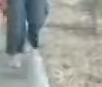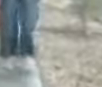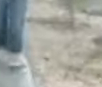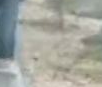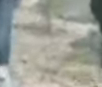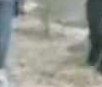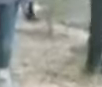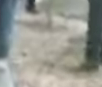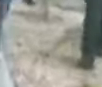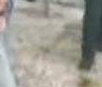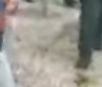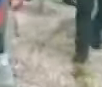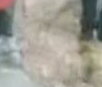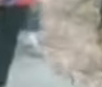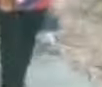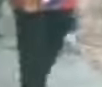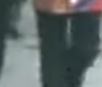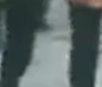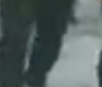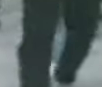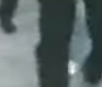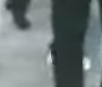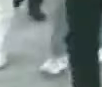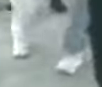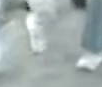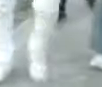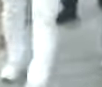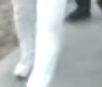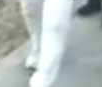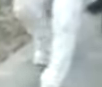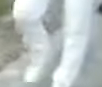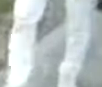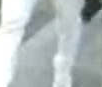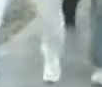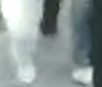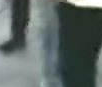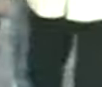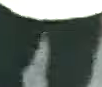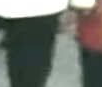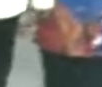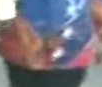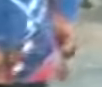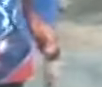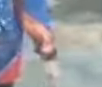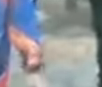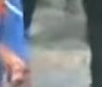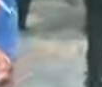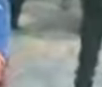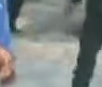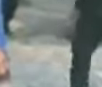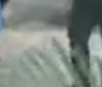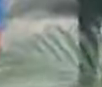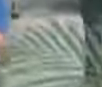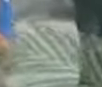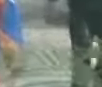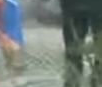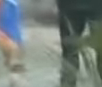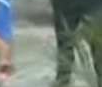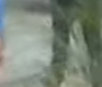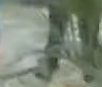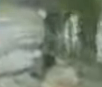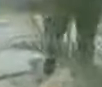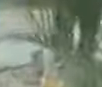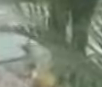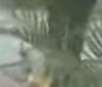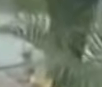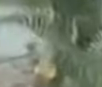doctora Cilia Flores de Maduro lidera esta jornada de trabajo para mostrar a todo el país las obras de rehabilitación integral de la Escuela